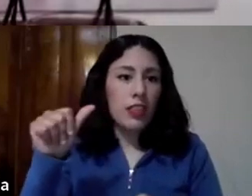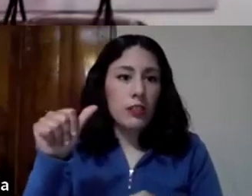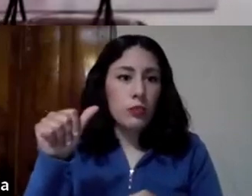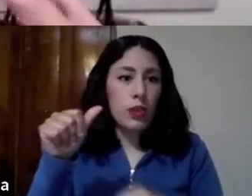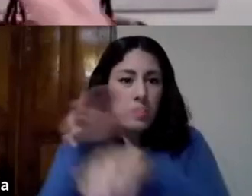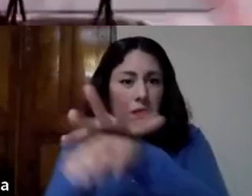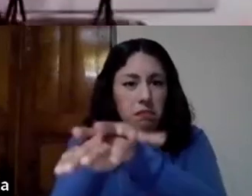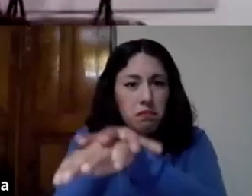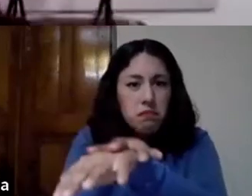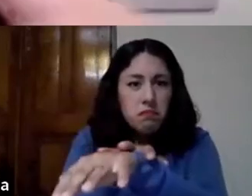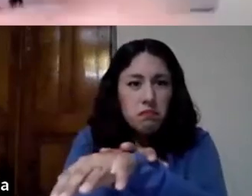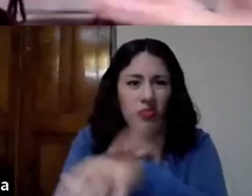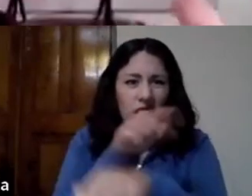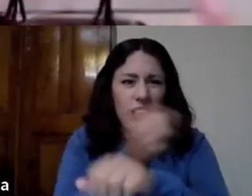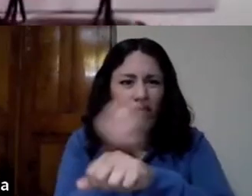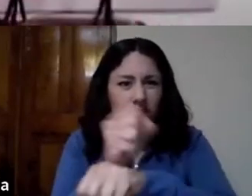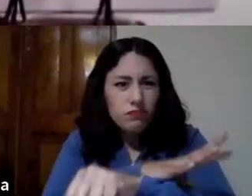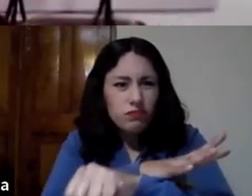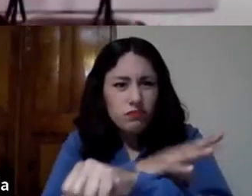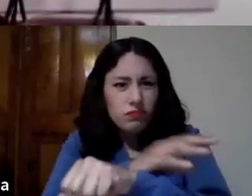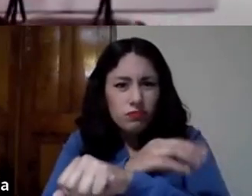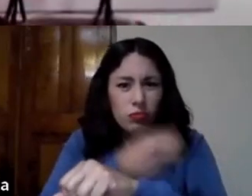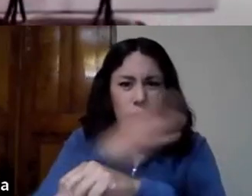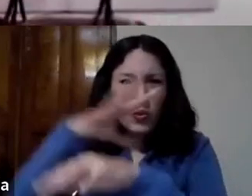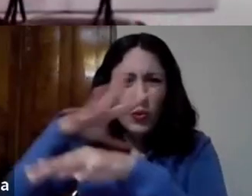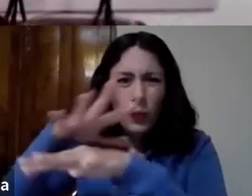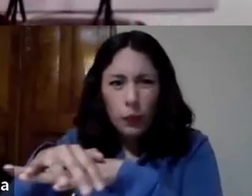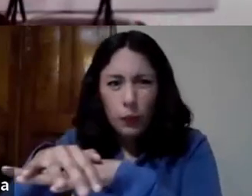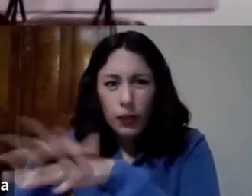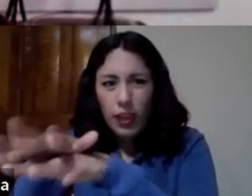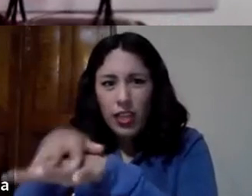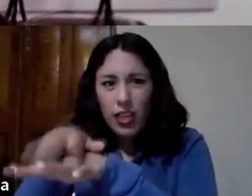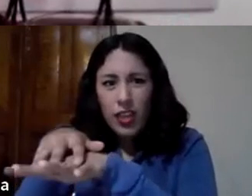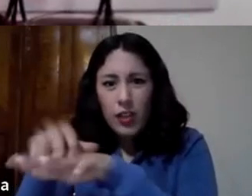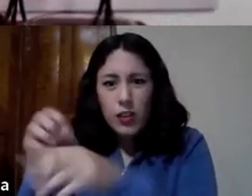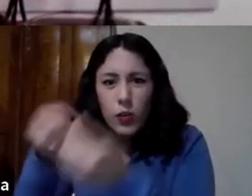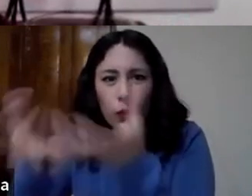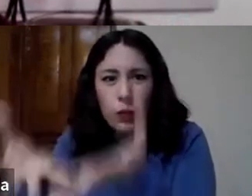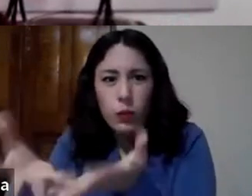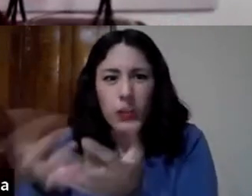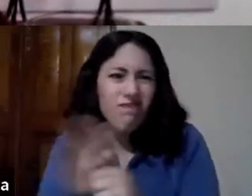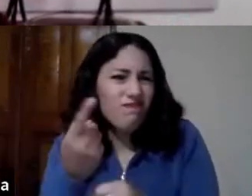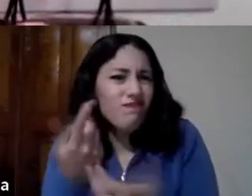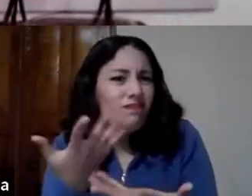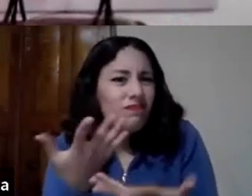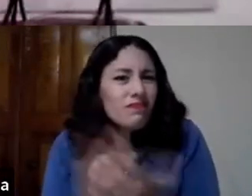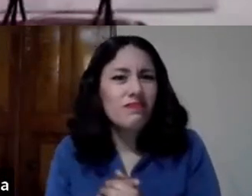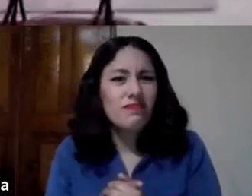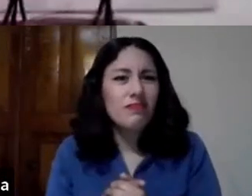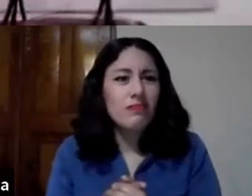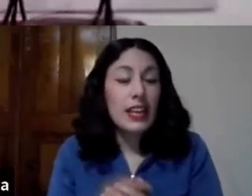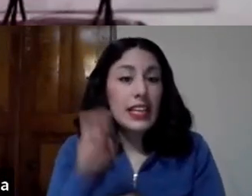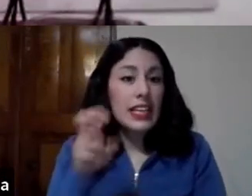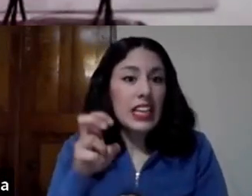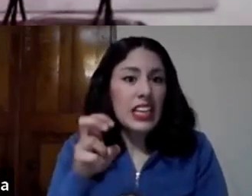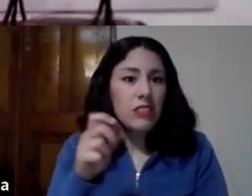persona hacía lo mismo es una cosa así como que muy fuerte pero porque era así porque era algo como decir no se nos va a olvidar